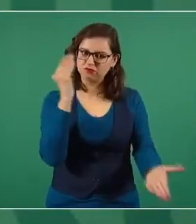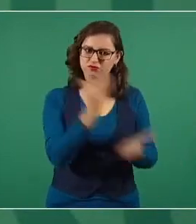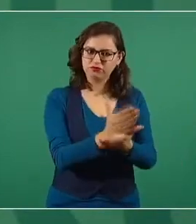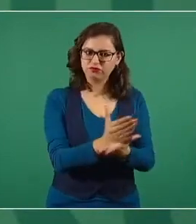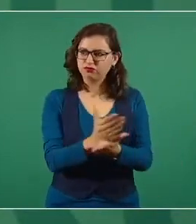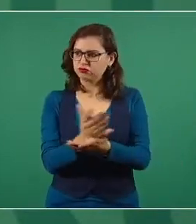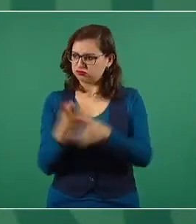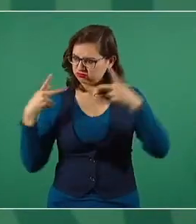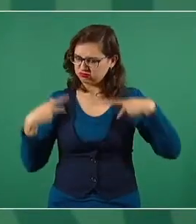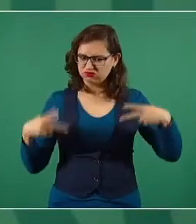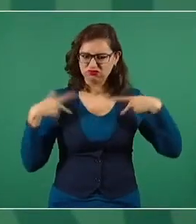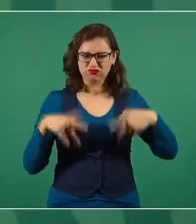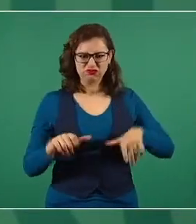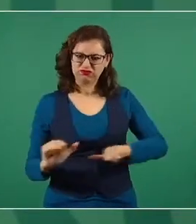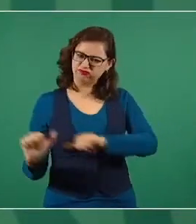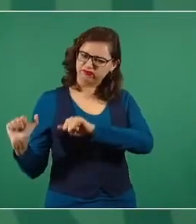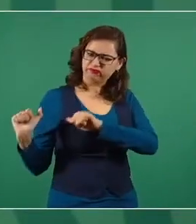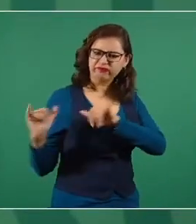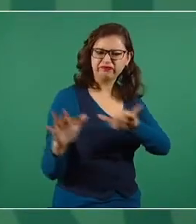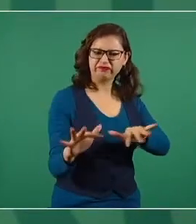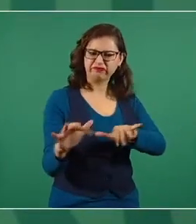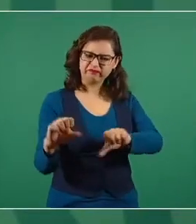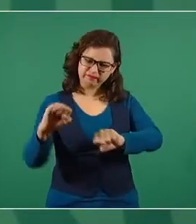movilización del pueblo.